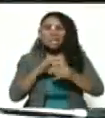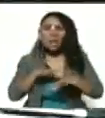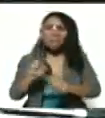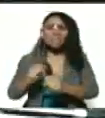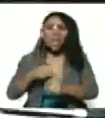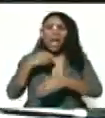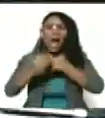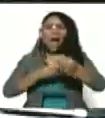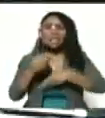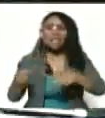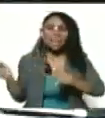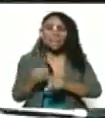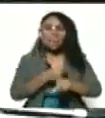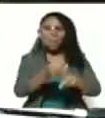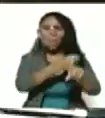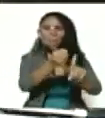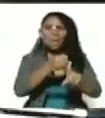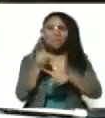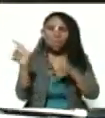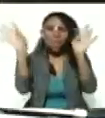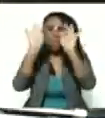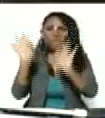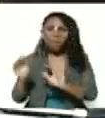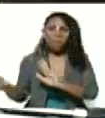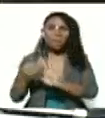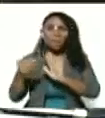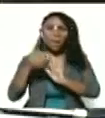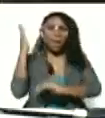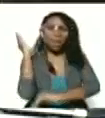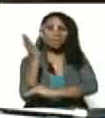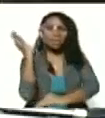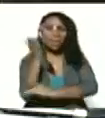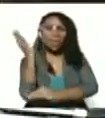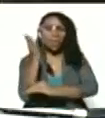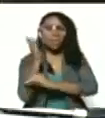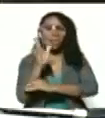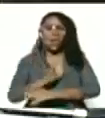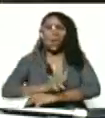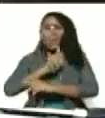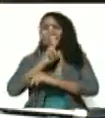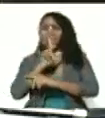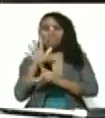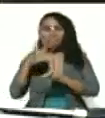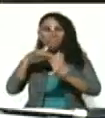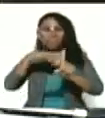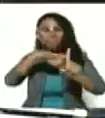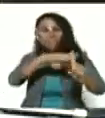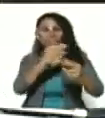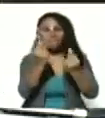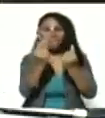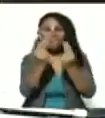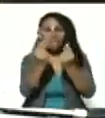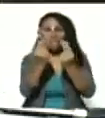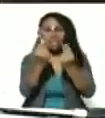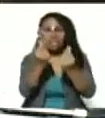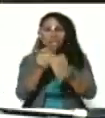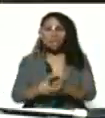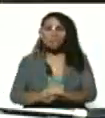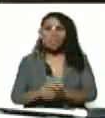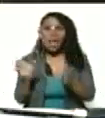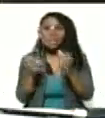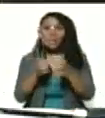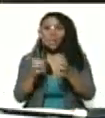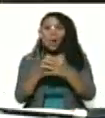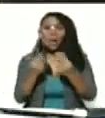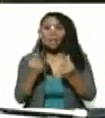torture con sus medidas de sanciones crueles, de persecución financiera, al cuerpo